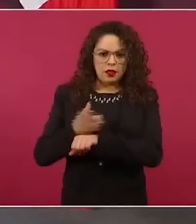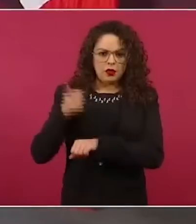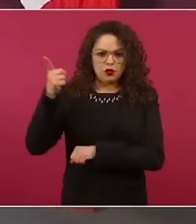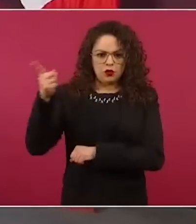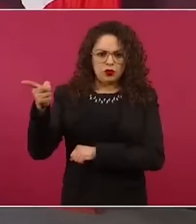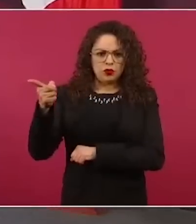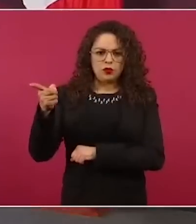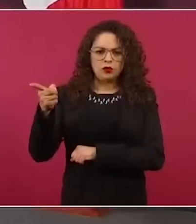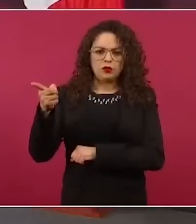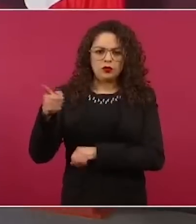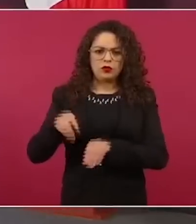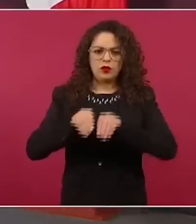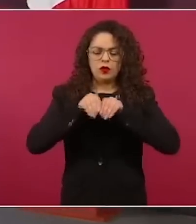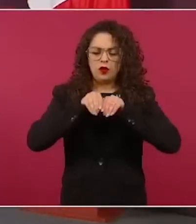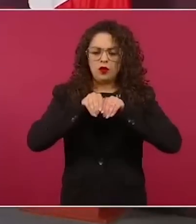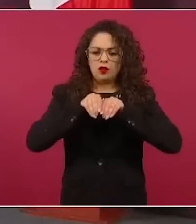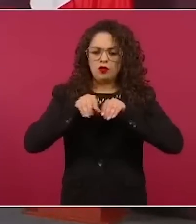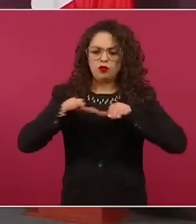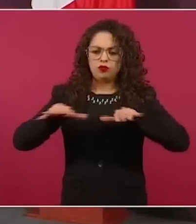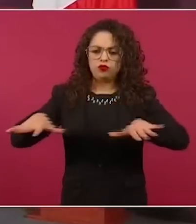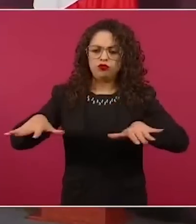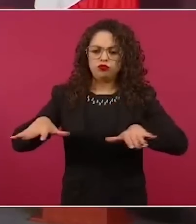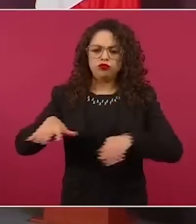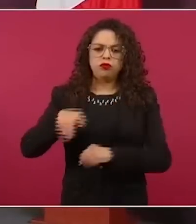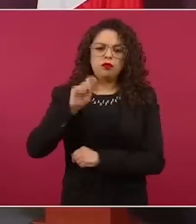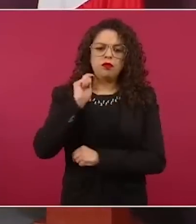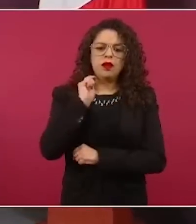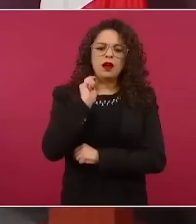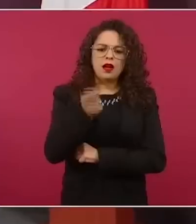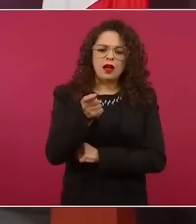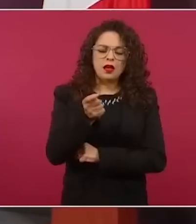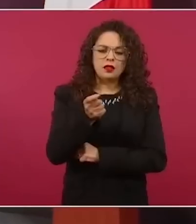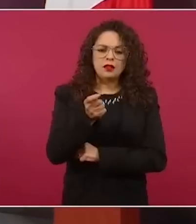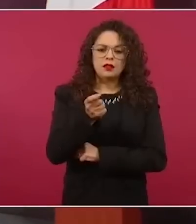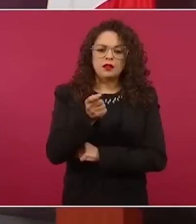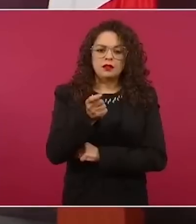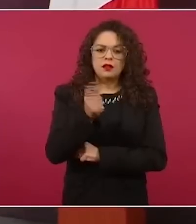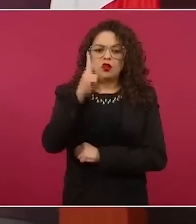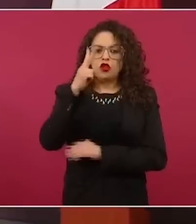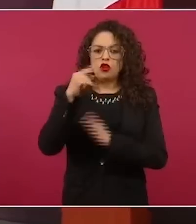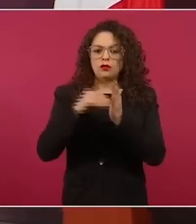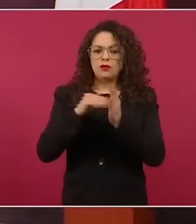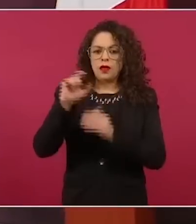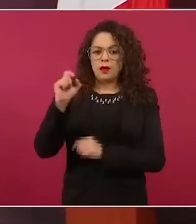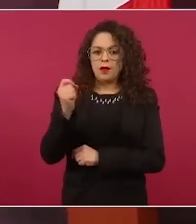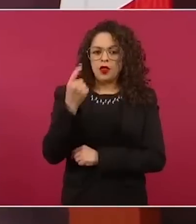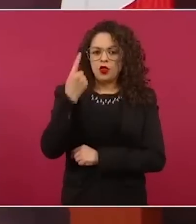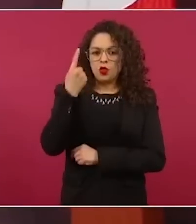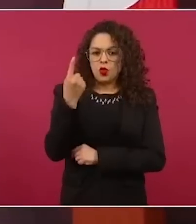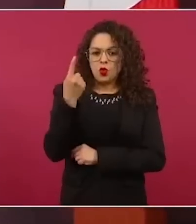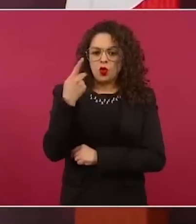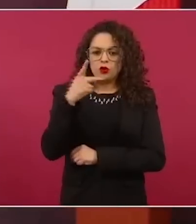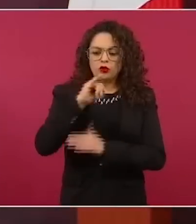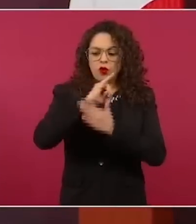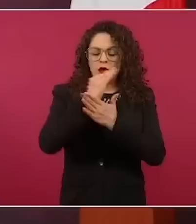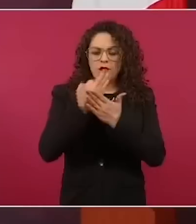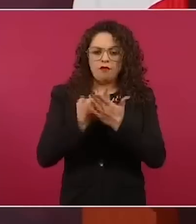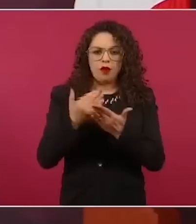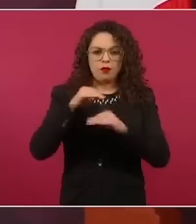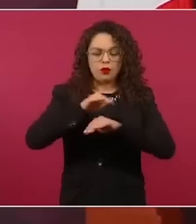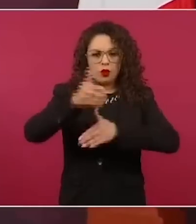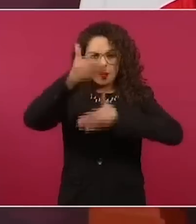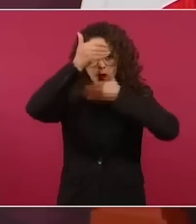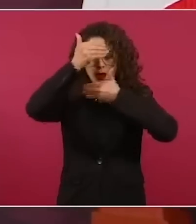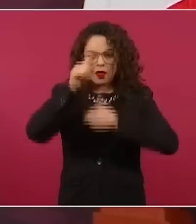su informe sobre terrorismo 2021, donde revisa las acciones